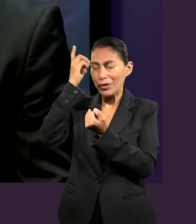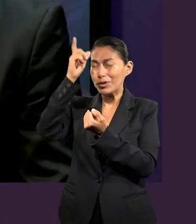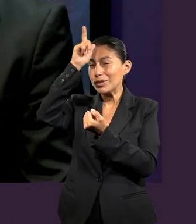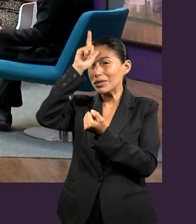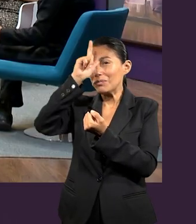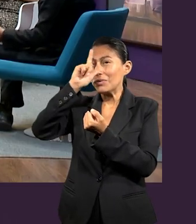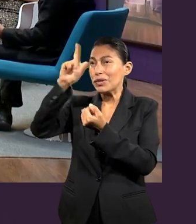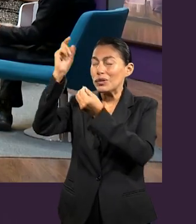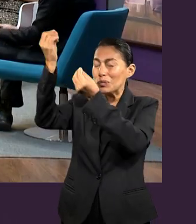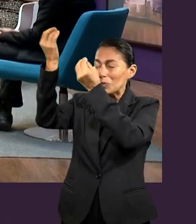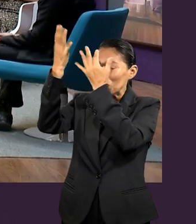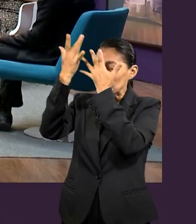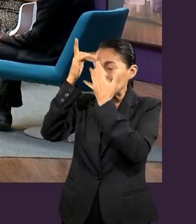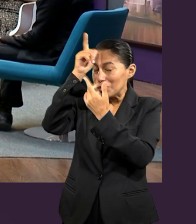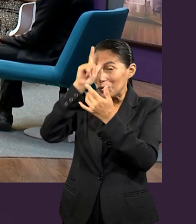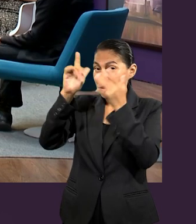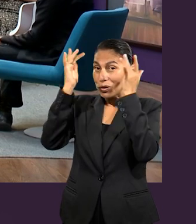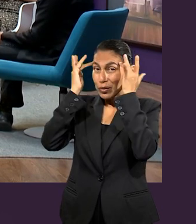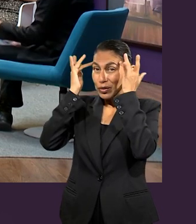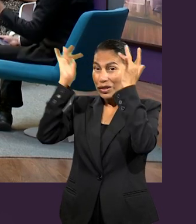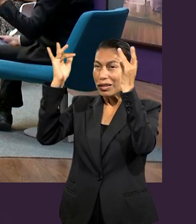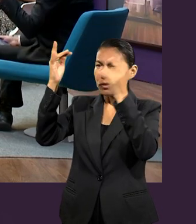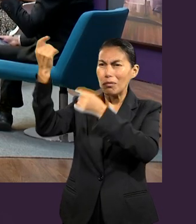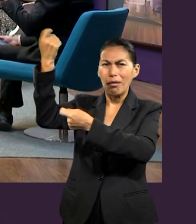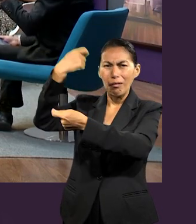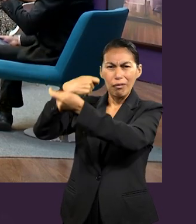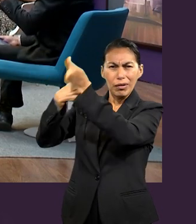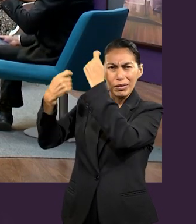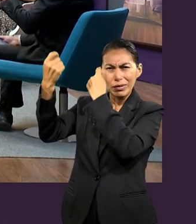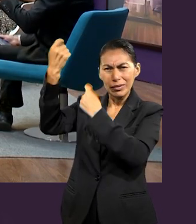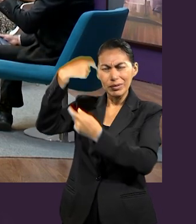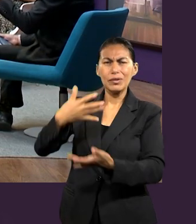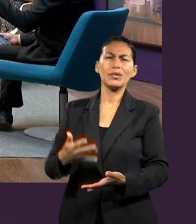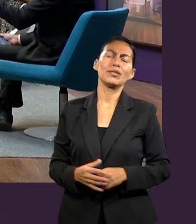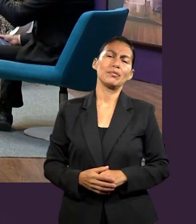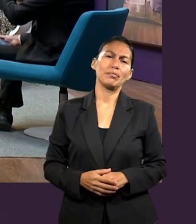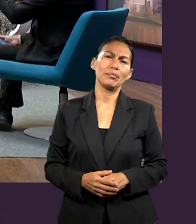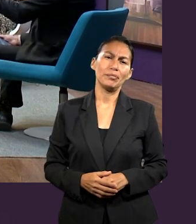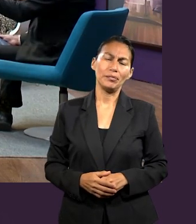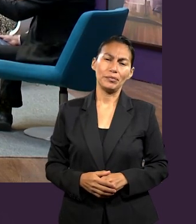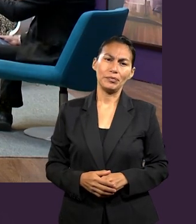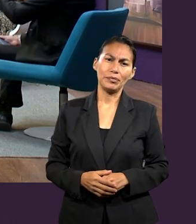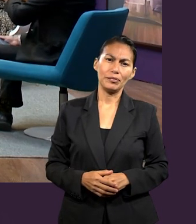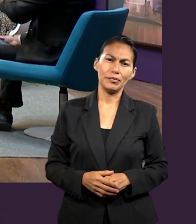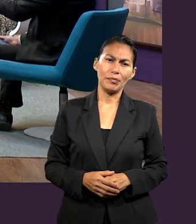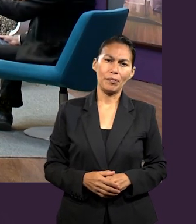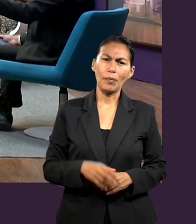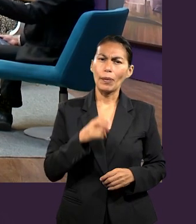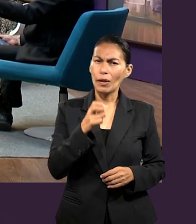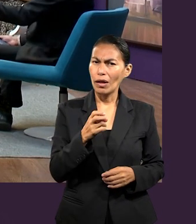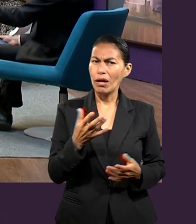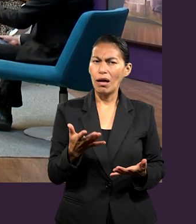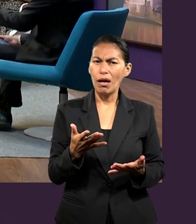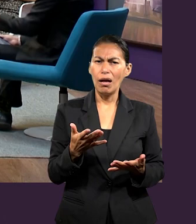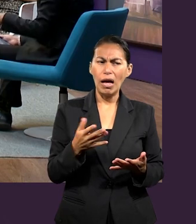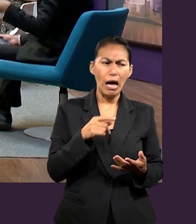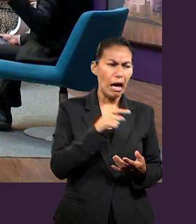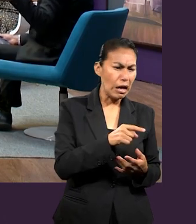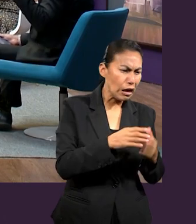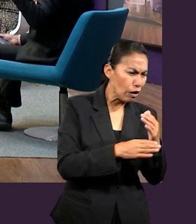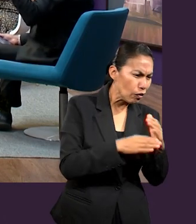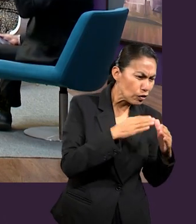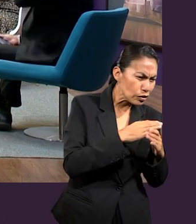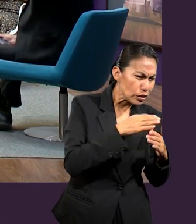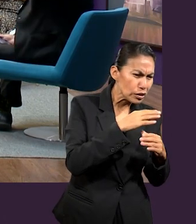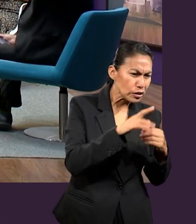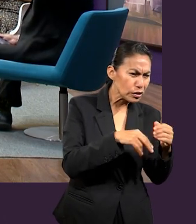Espíritu, en particular por el Espíritu Santo, que nos lleva a estar más allá de solamente el plano terrenal,